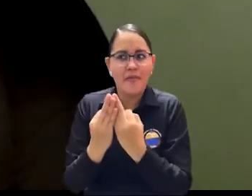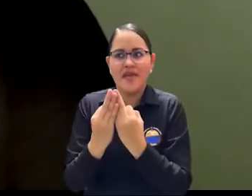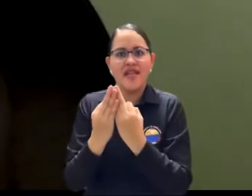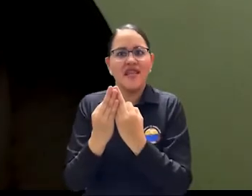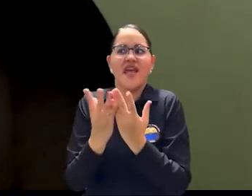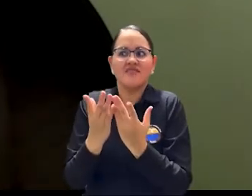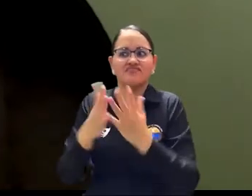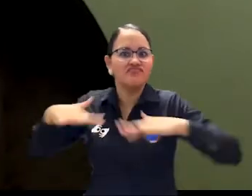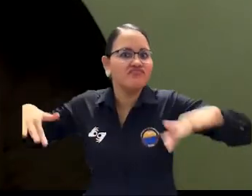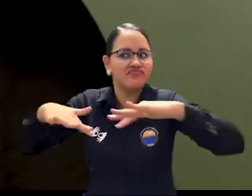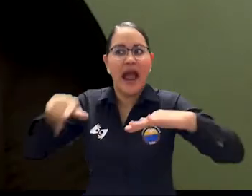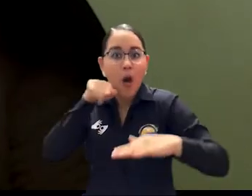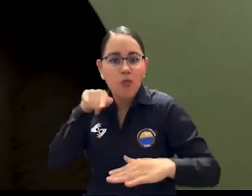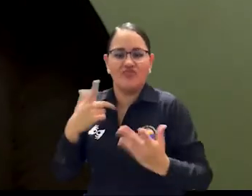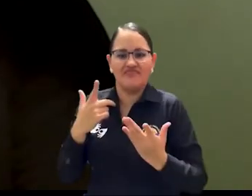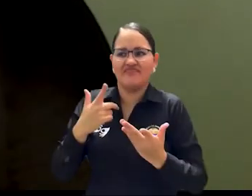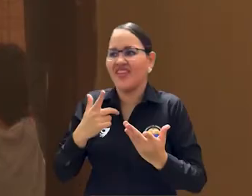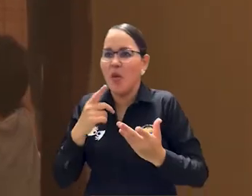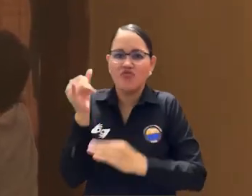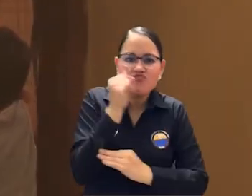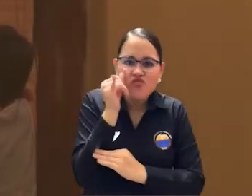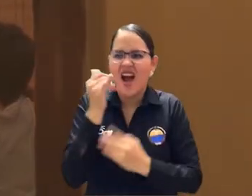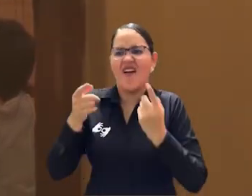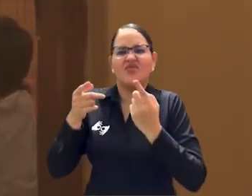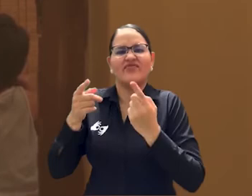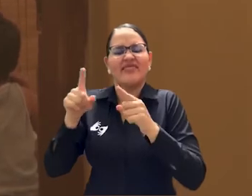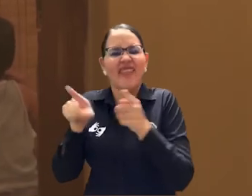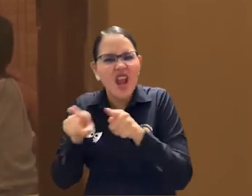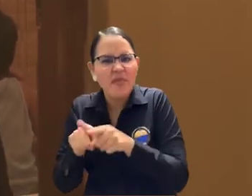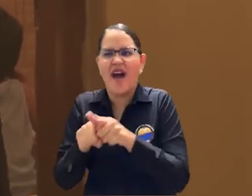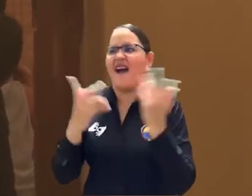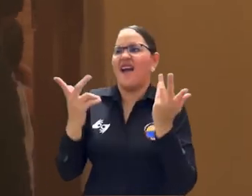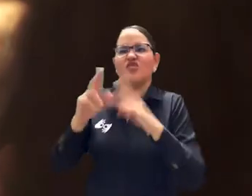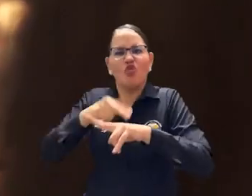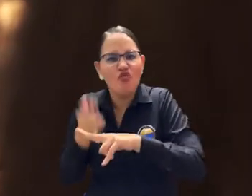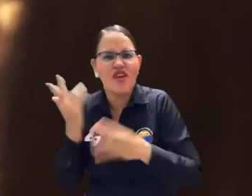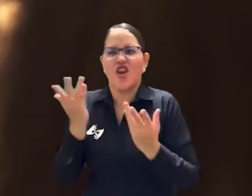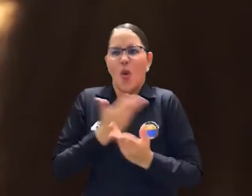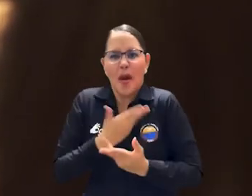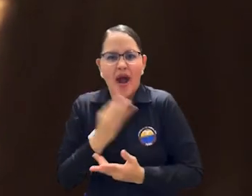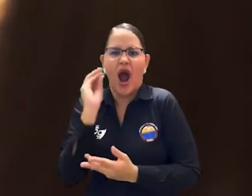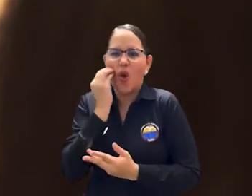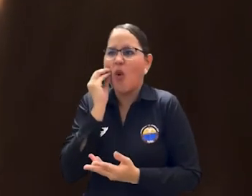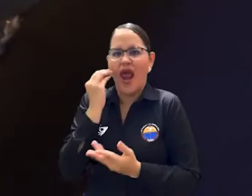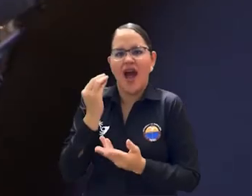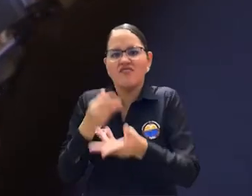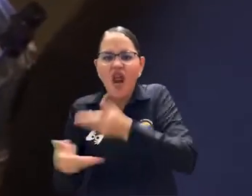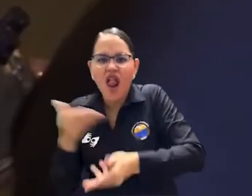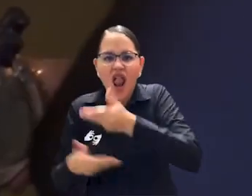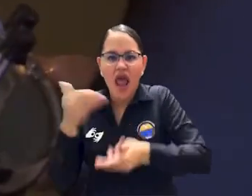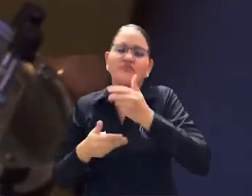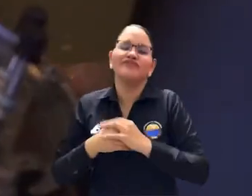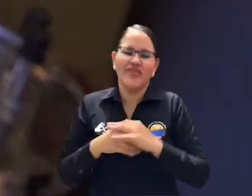actrices son mis hermanas, mi mamá, mi abuela, mi sobrino y de alguna manera es un proyecto que cuenta los conflictos y